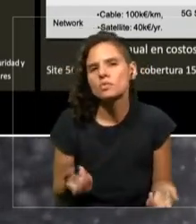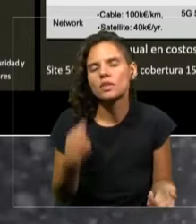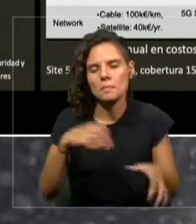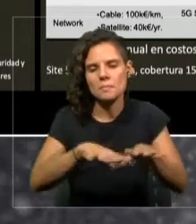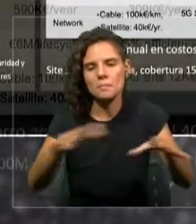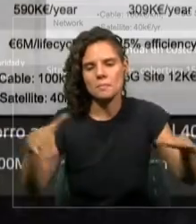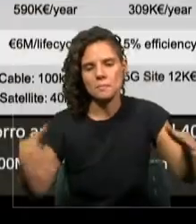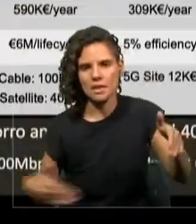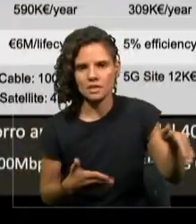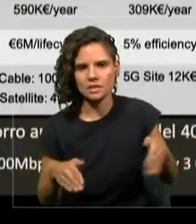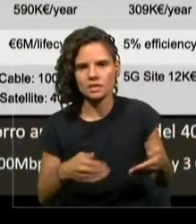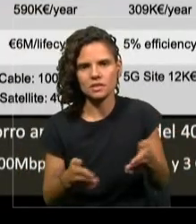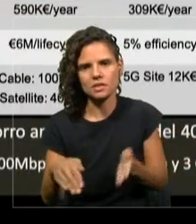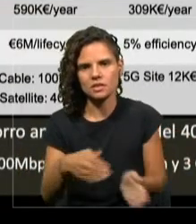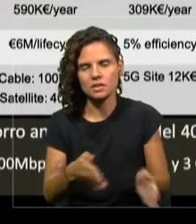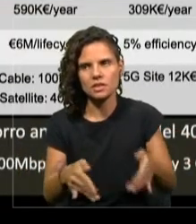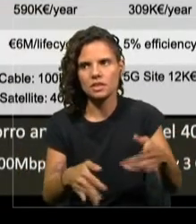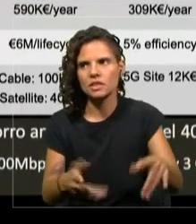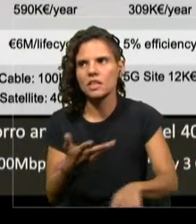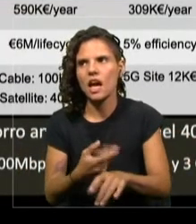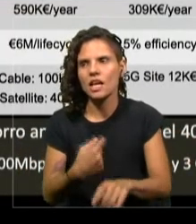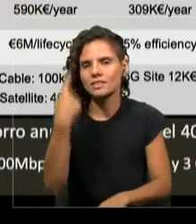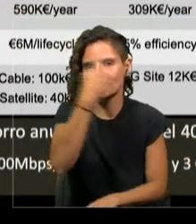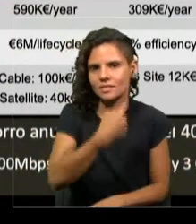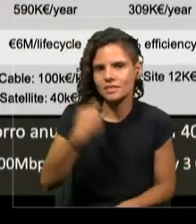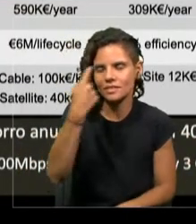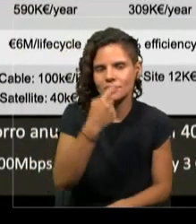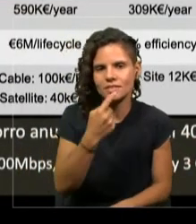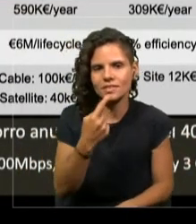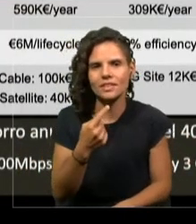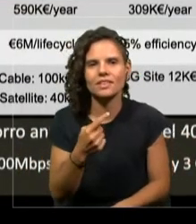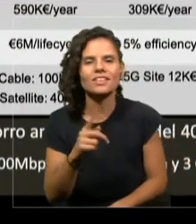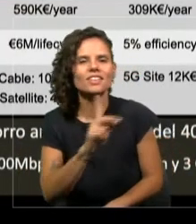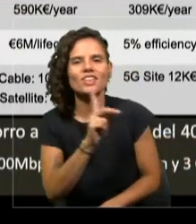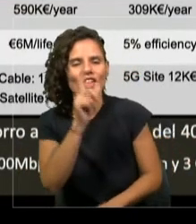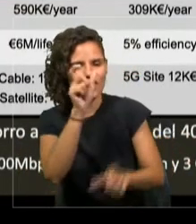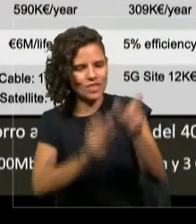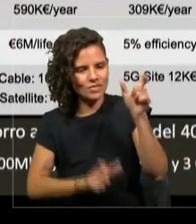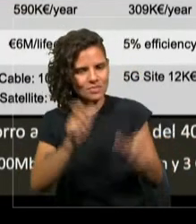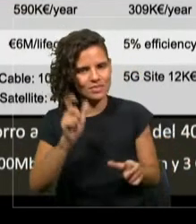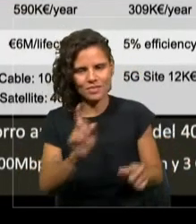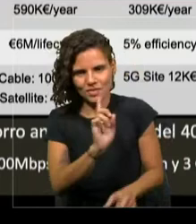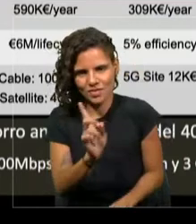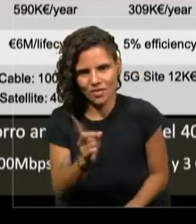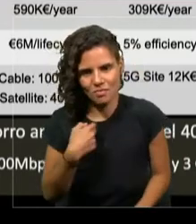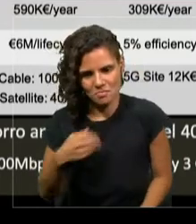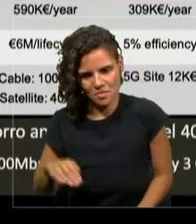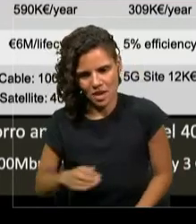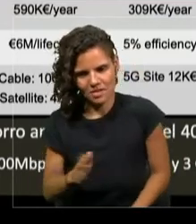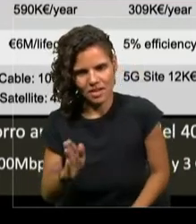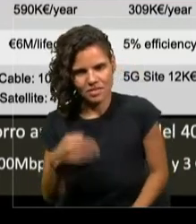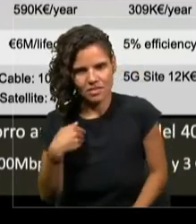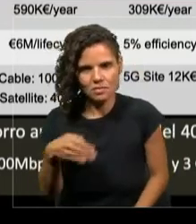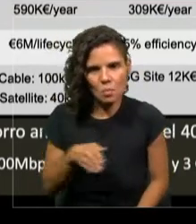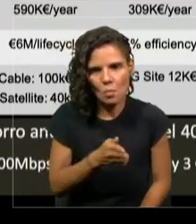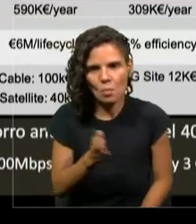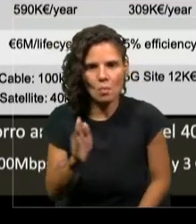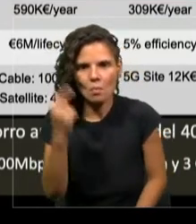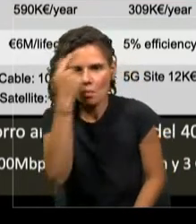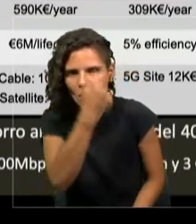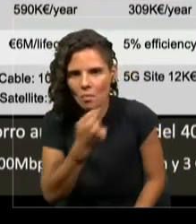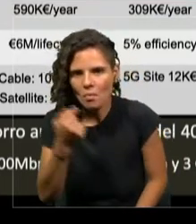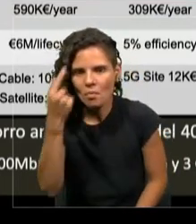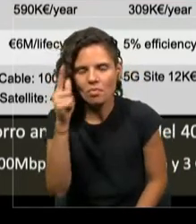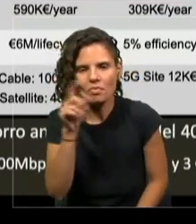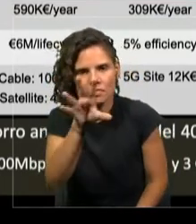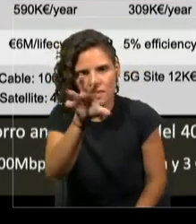reconocimiento facial, no de los marinos, no de los pescadores, de los peces, reconocimiento facial de los peces y con